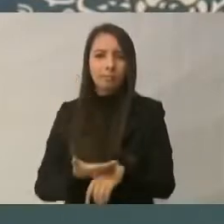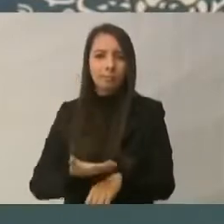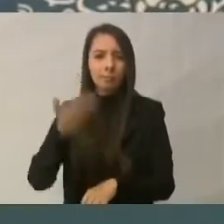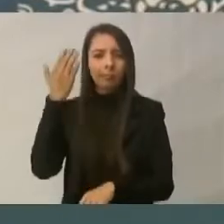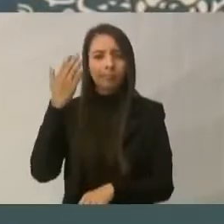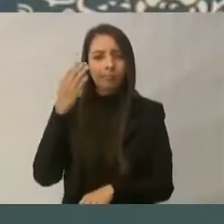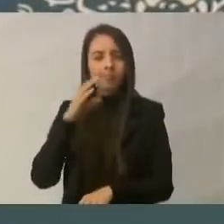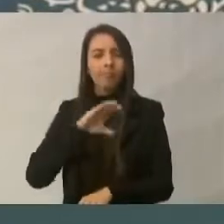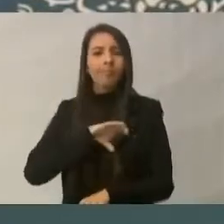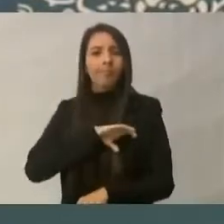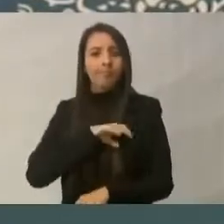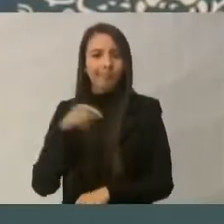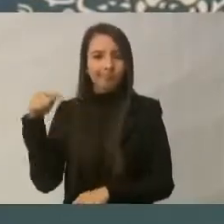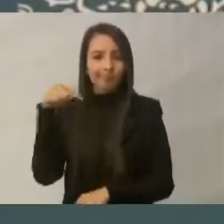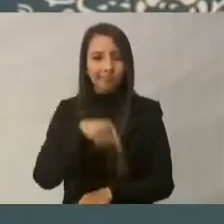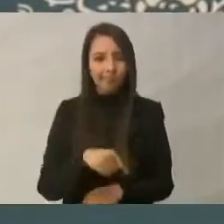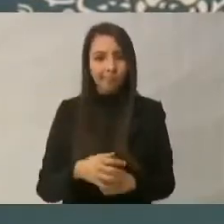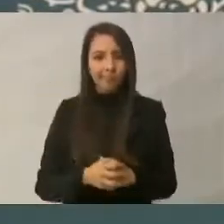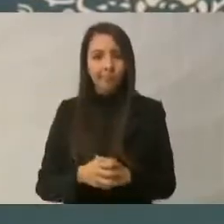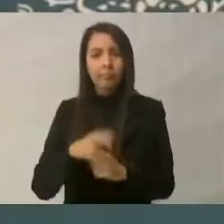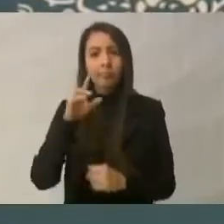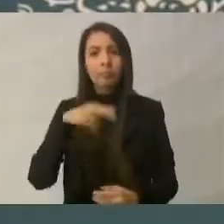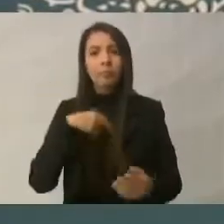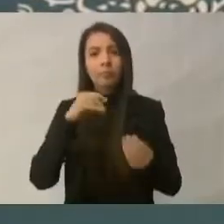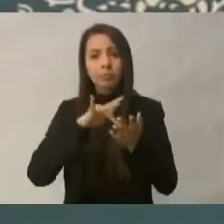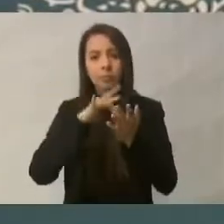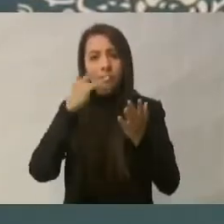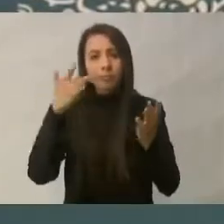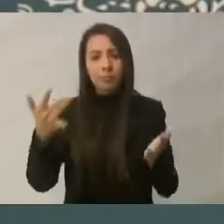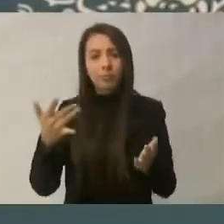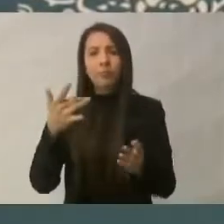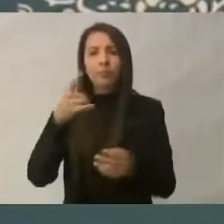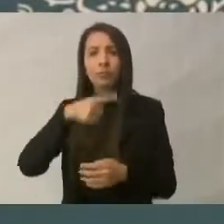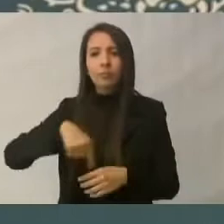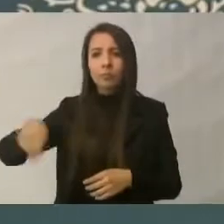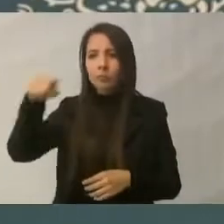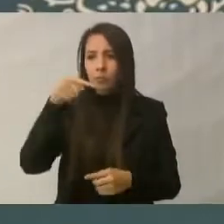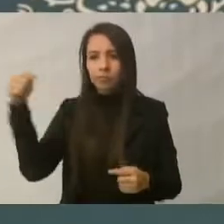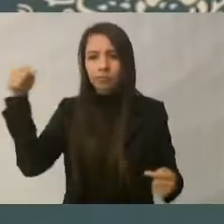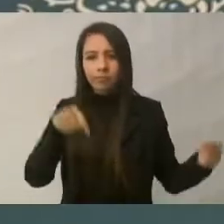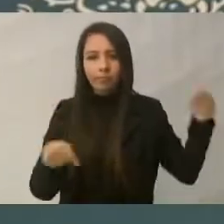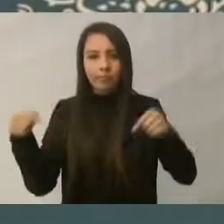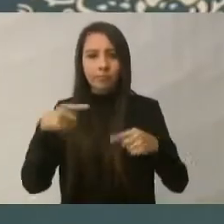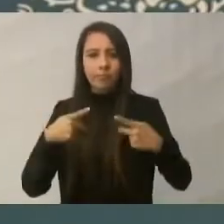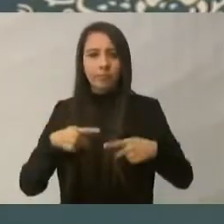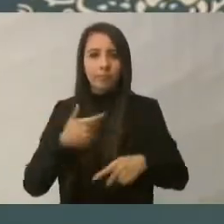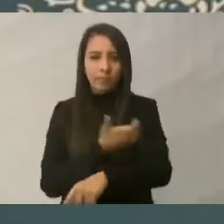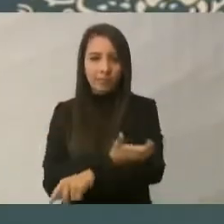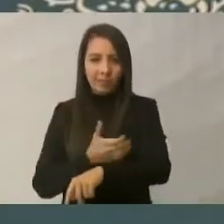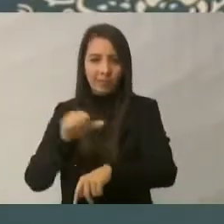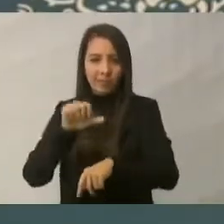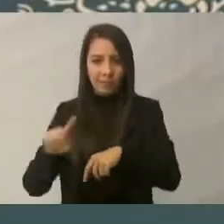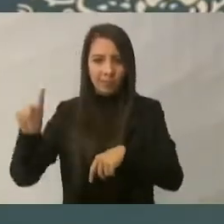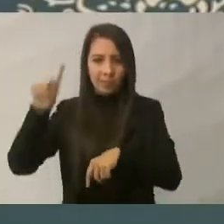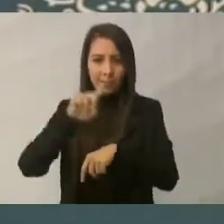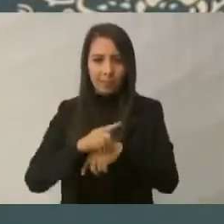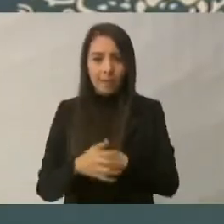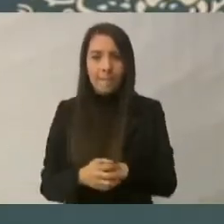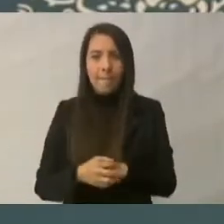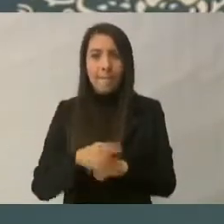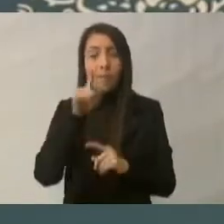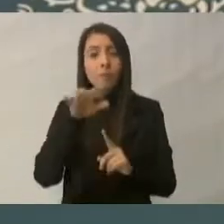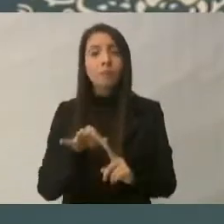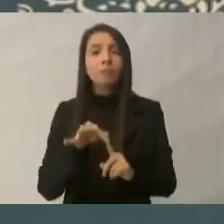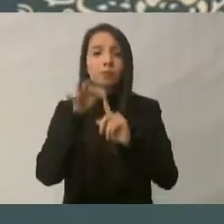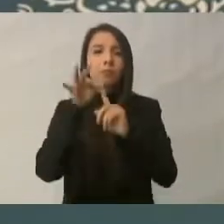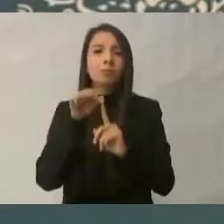la frontera norte. Agradezco la presencia de todos los que nos acompañan el día de hoy. En especial, saludo a las autoridades